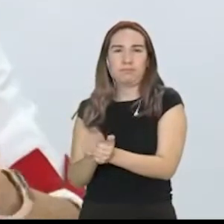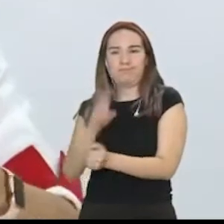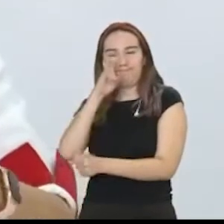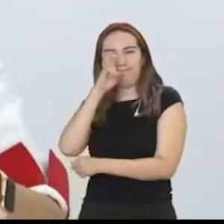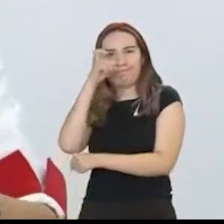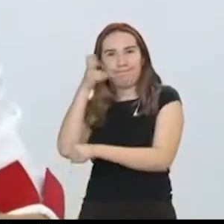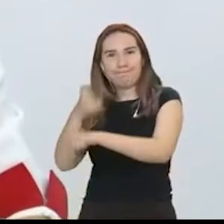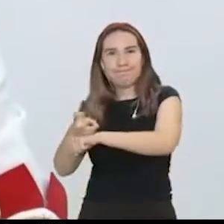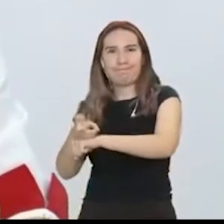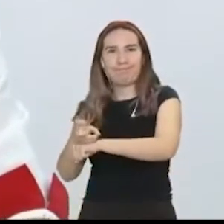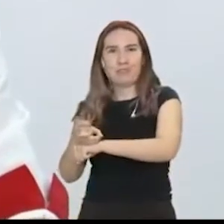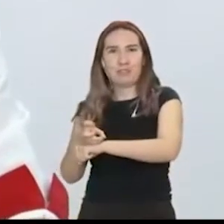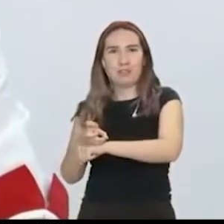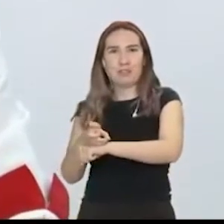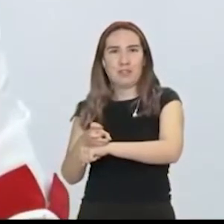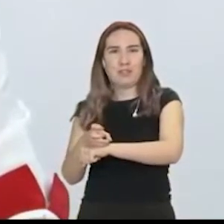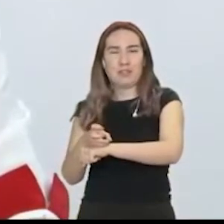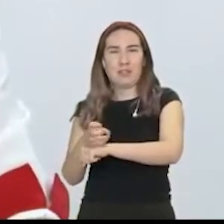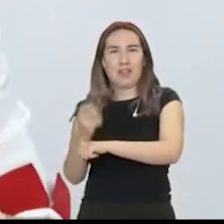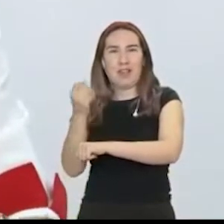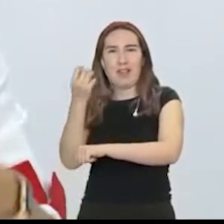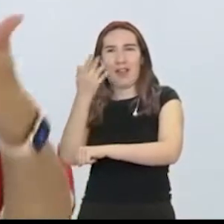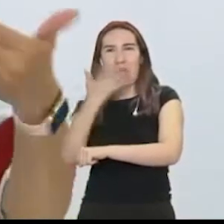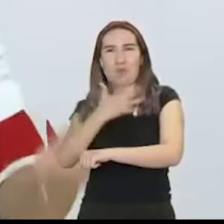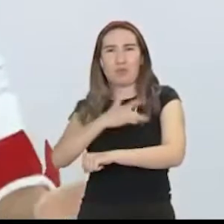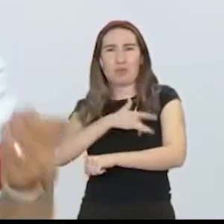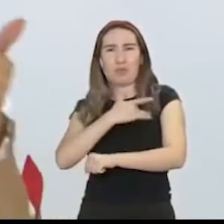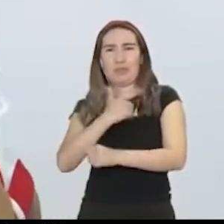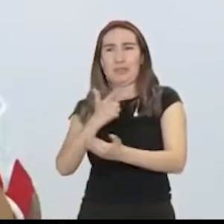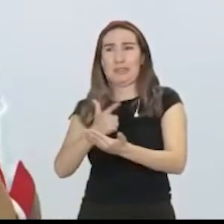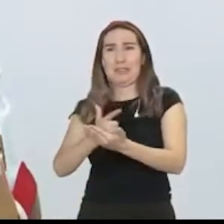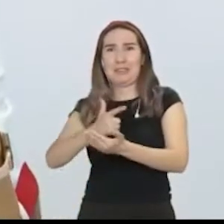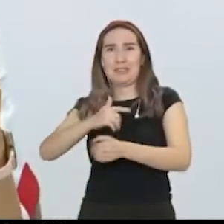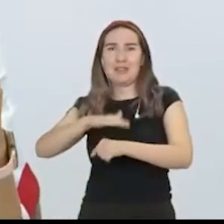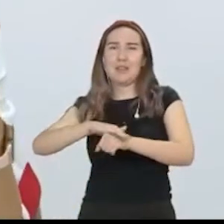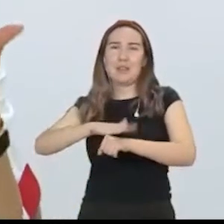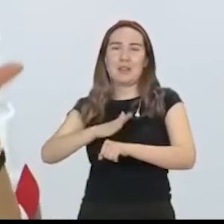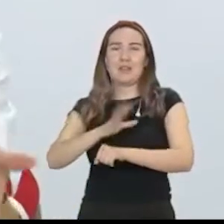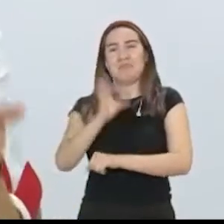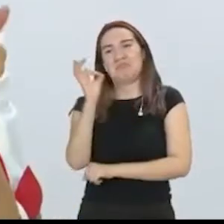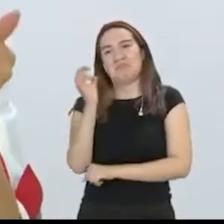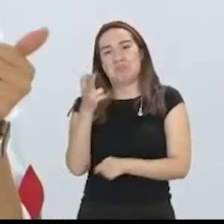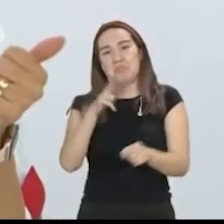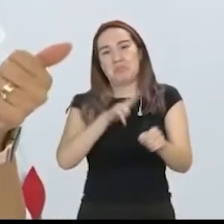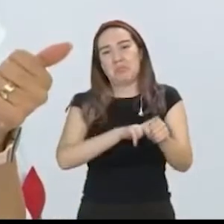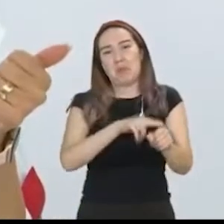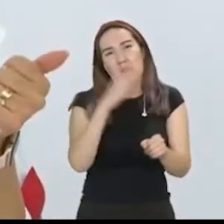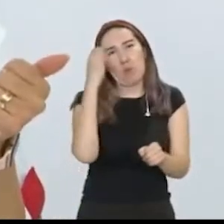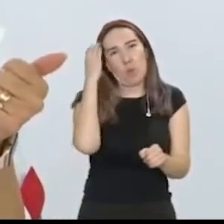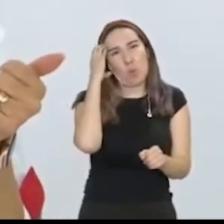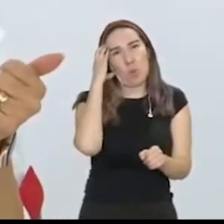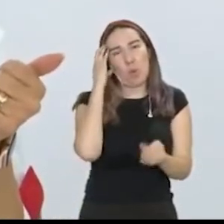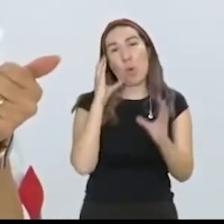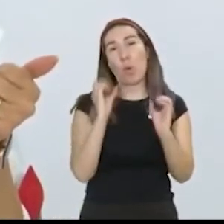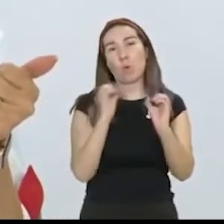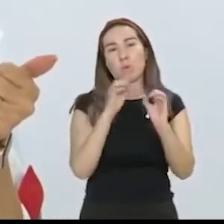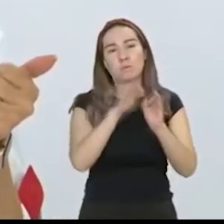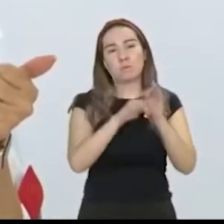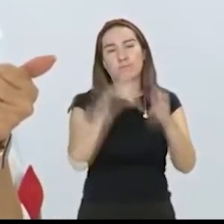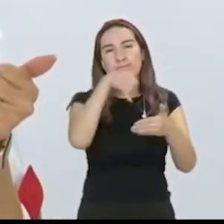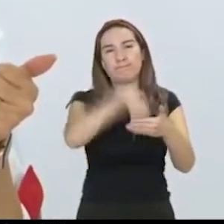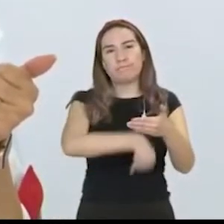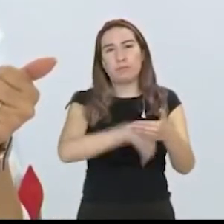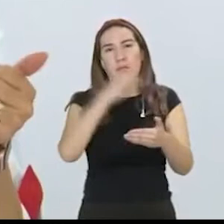si se llegan a presentar complicaciones, pues bueno, una cama de hospital, una cama de una unidad de cuidados intensivos